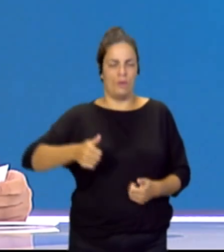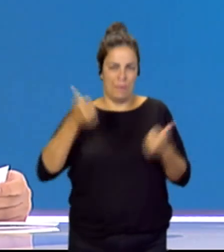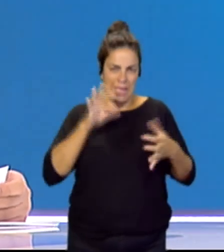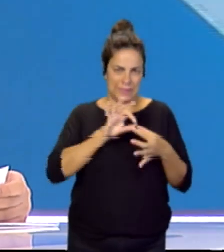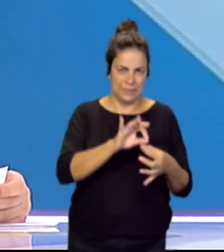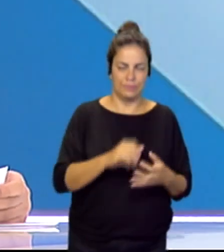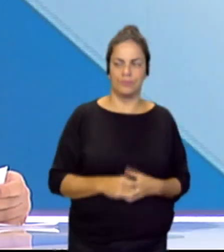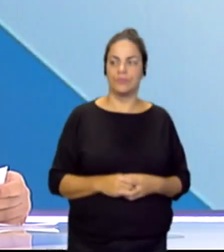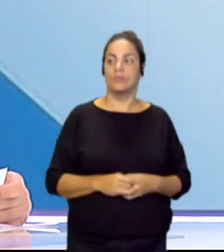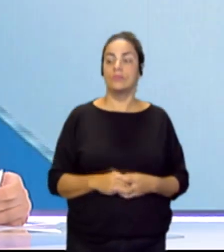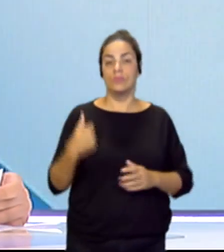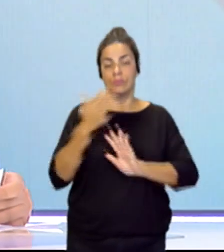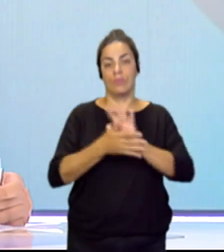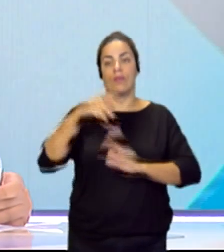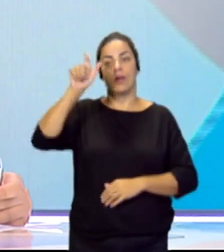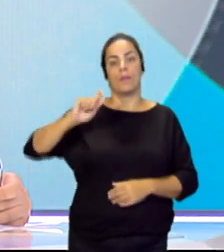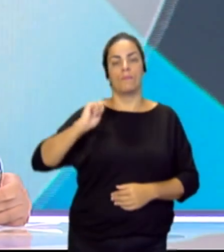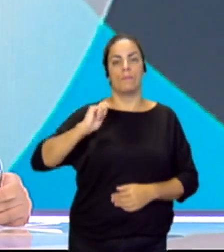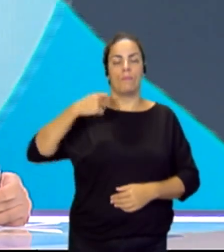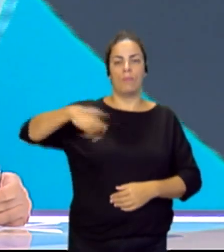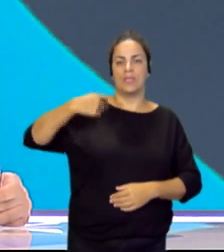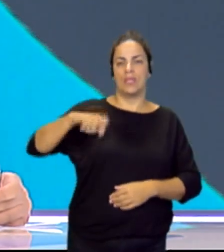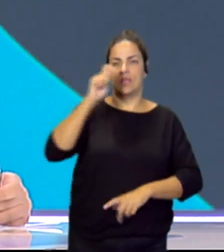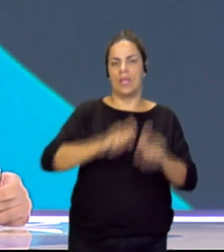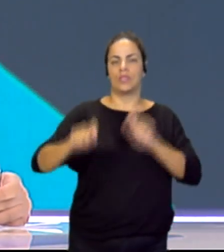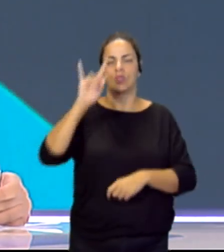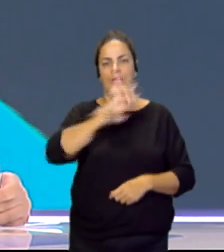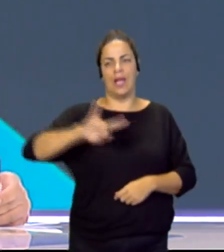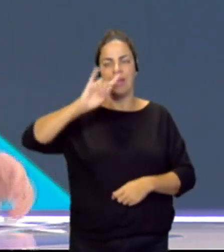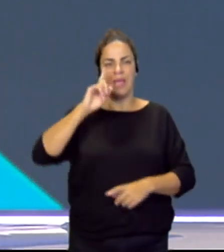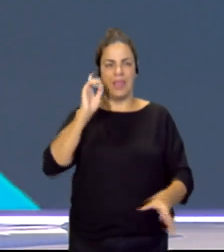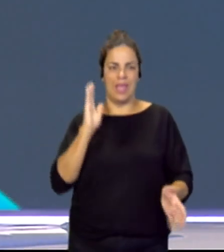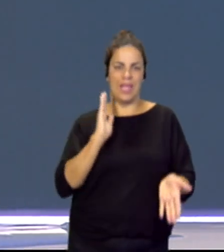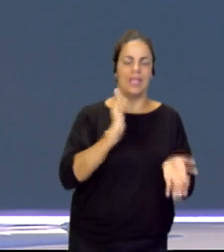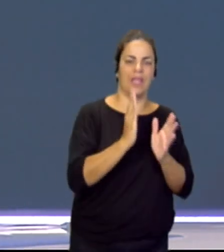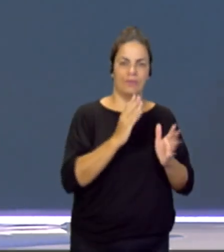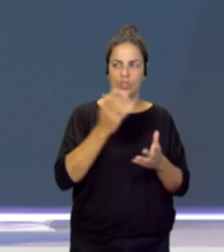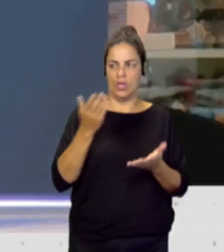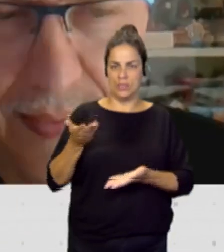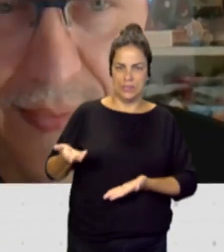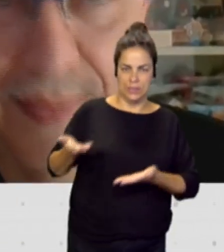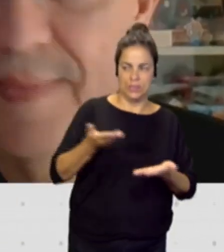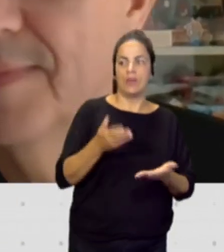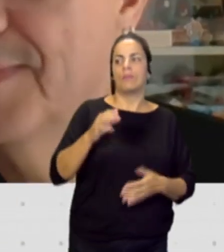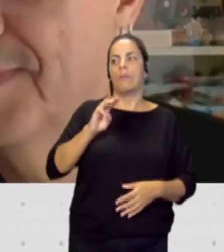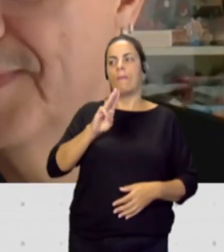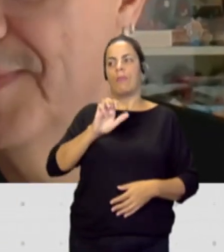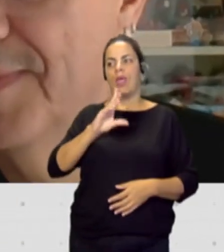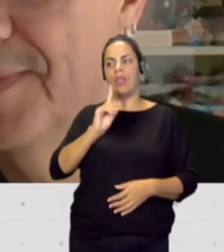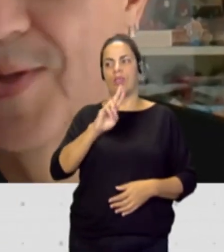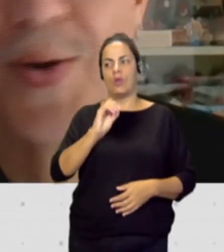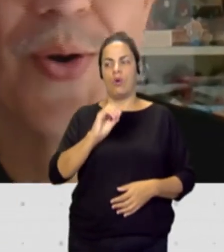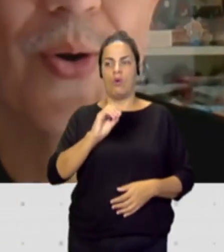Vamos a hablar con el presidente de la Asociación Canaria de Intervenciones Asistidas, que es Pedro Oliver, que ya nos atiende. ¿Qué tal? Buenos días.